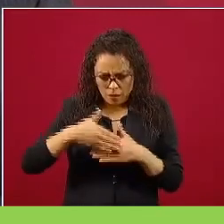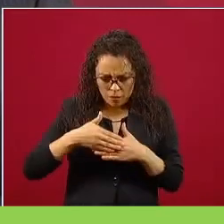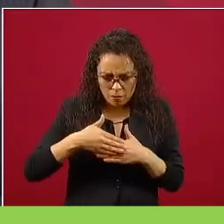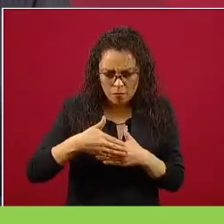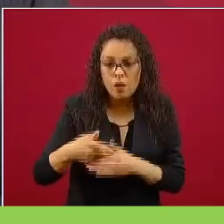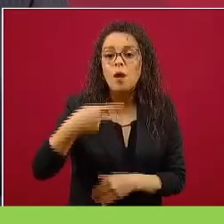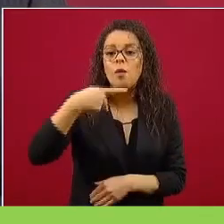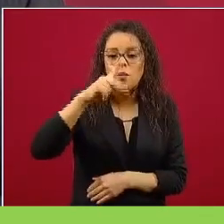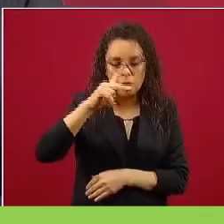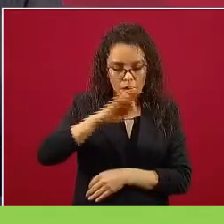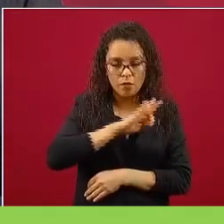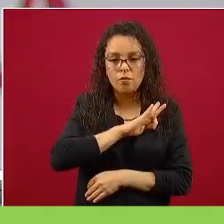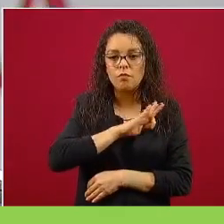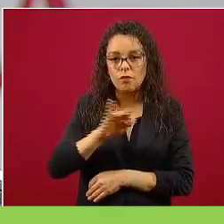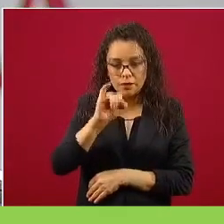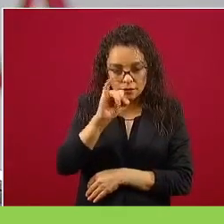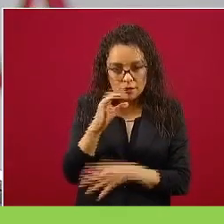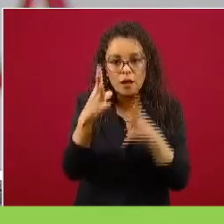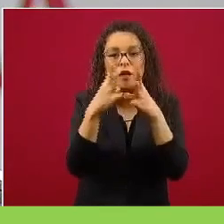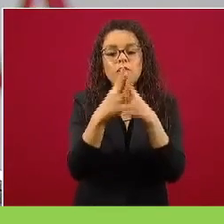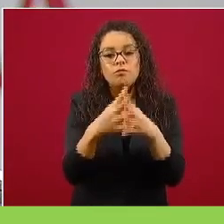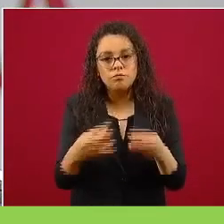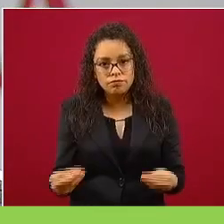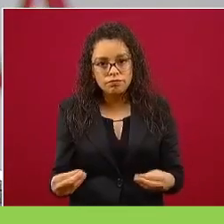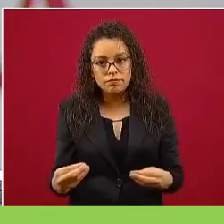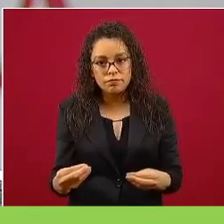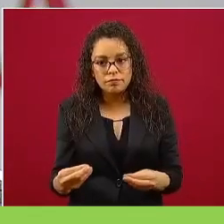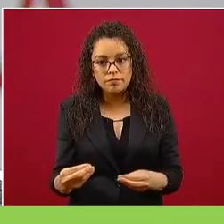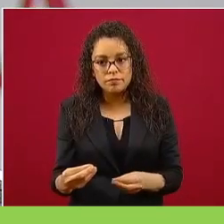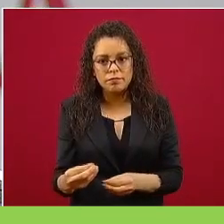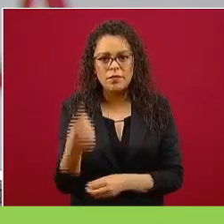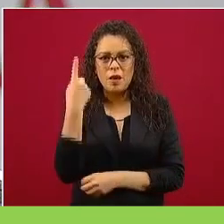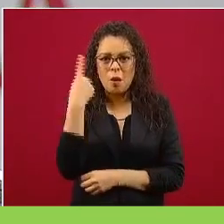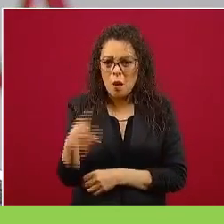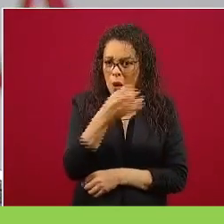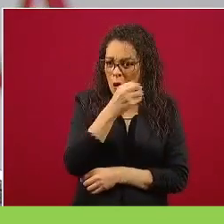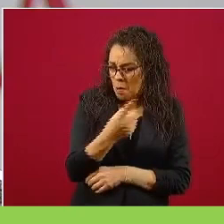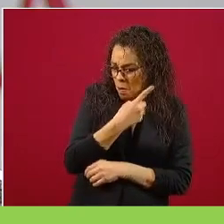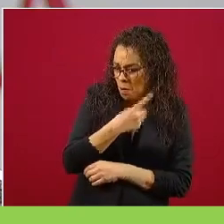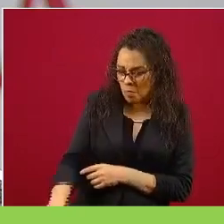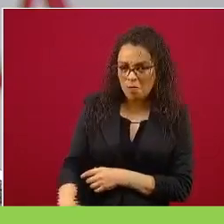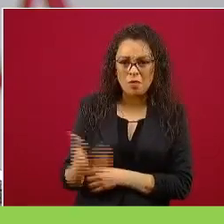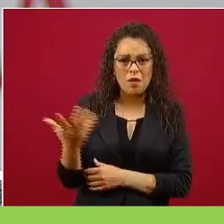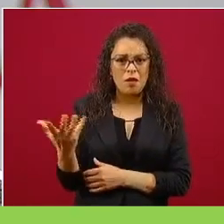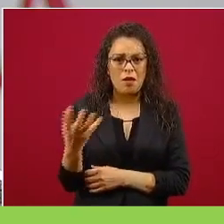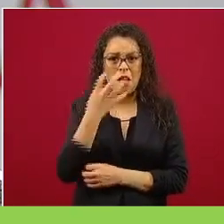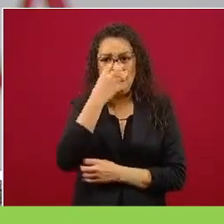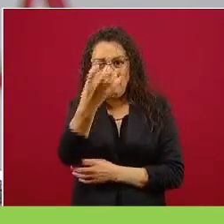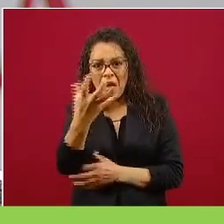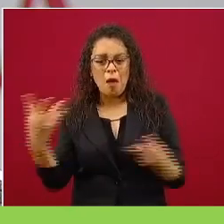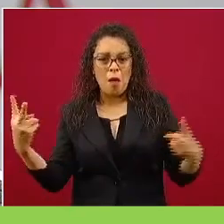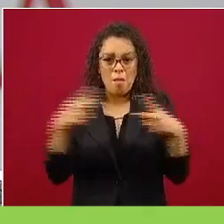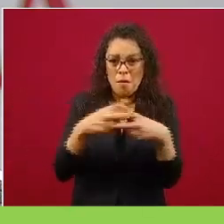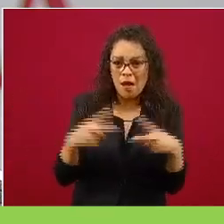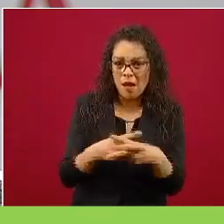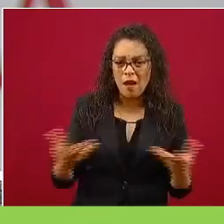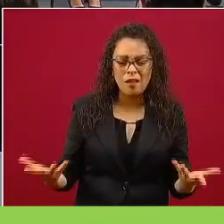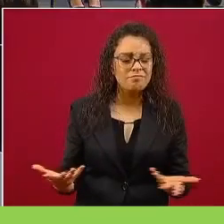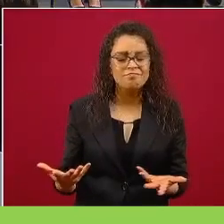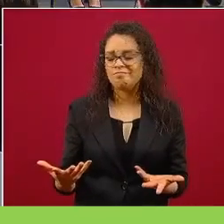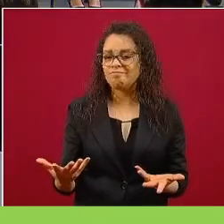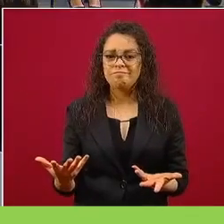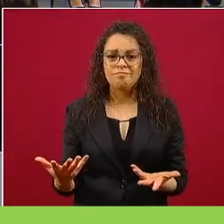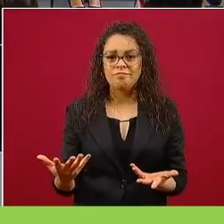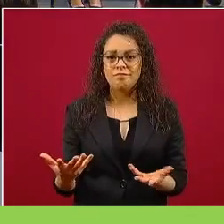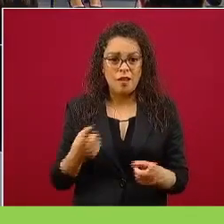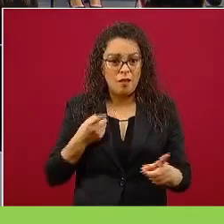arregla y nada por la fuerza, ni a gritos, ni a sombrerazos, ni mucho menos